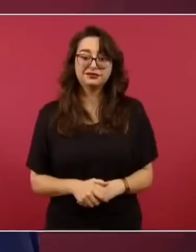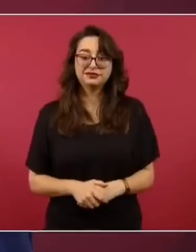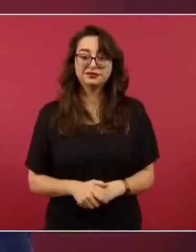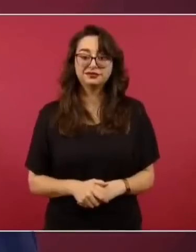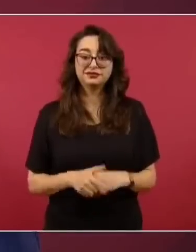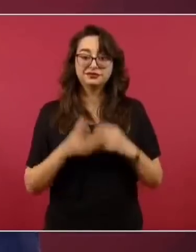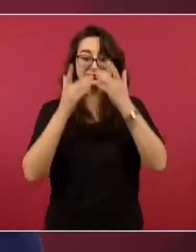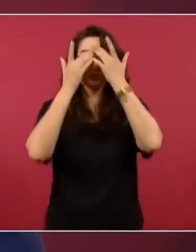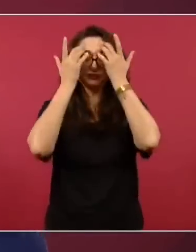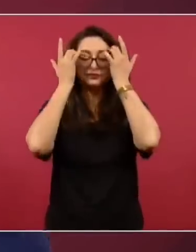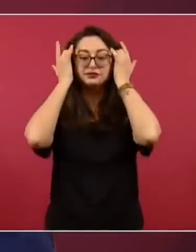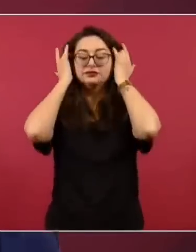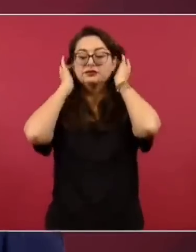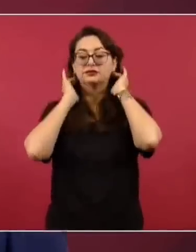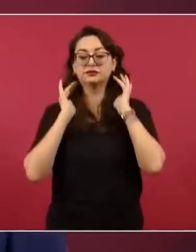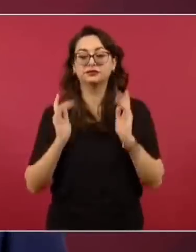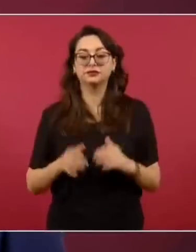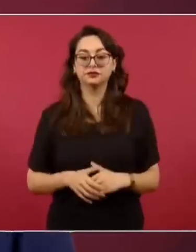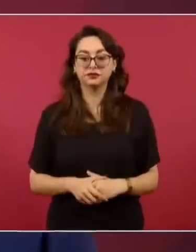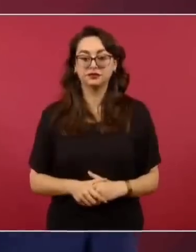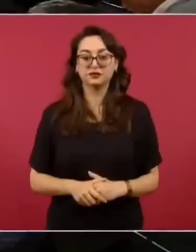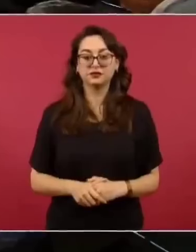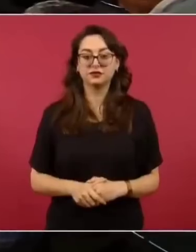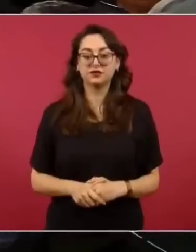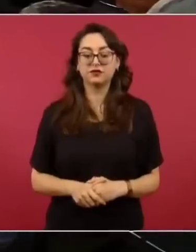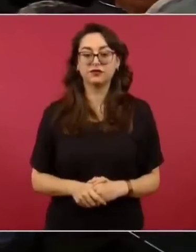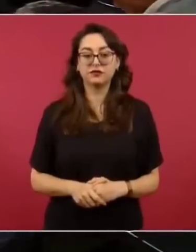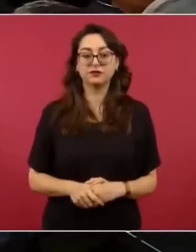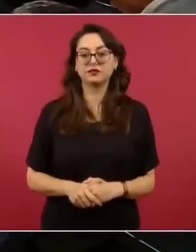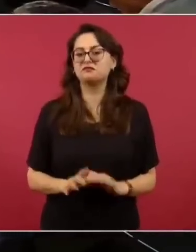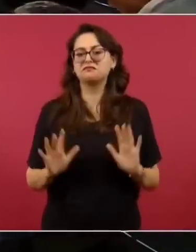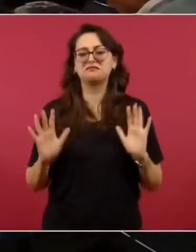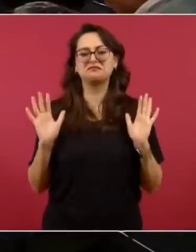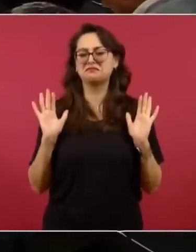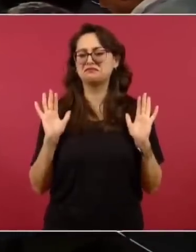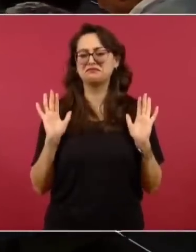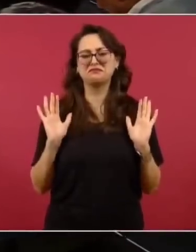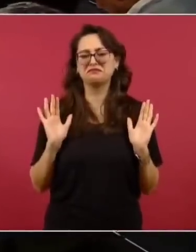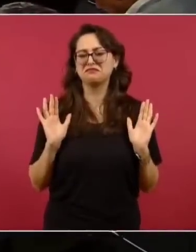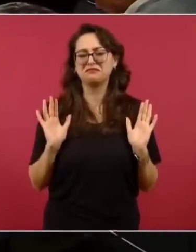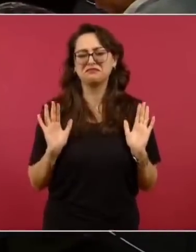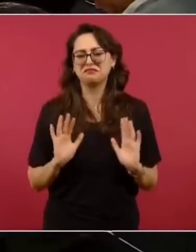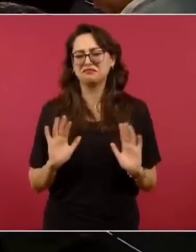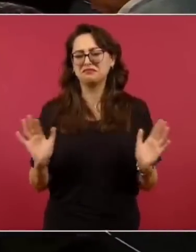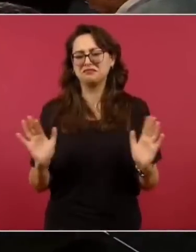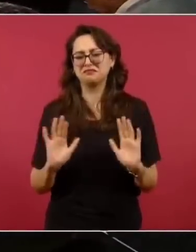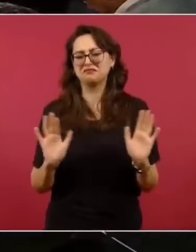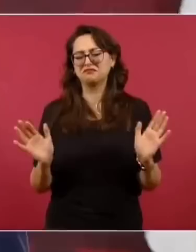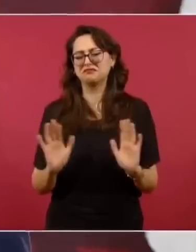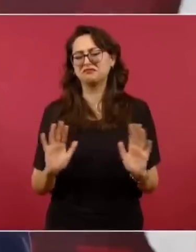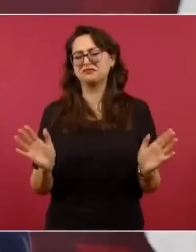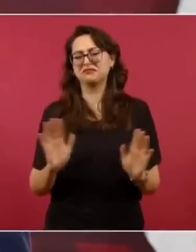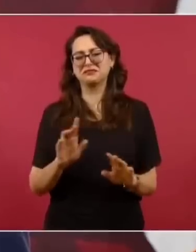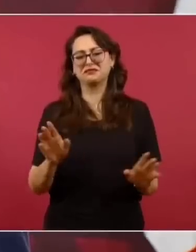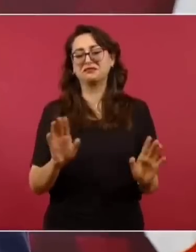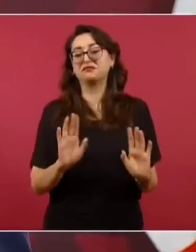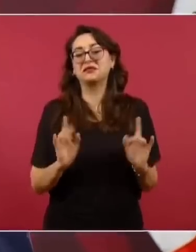no, no, no, que ver, o sea, no, no, no, estoy contando. No, no, no, no, no, no,